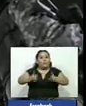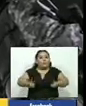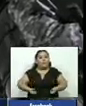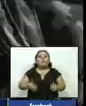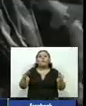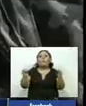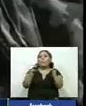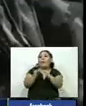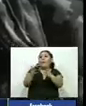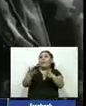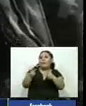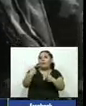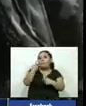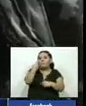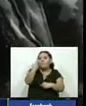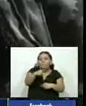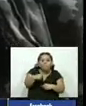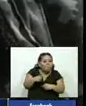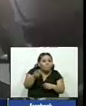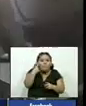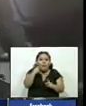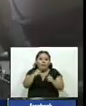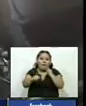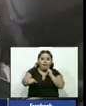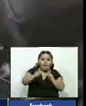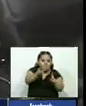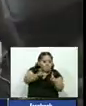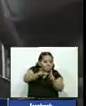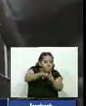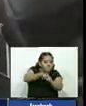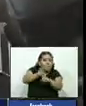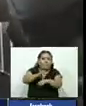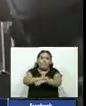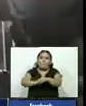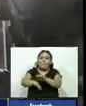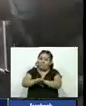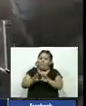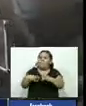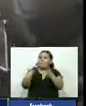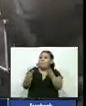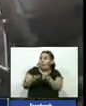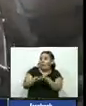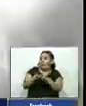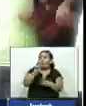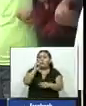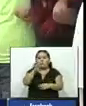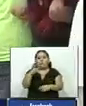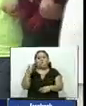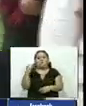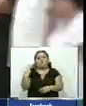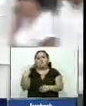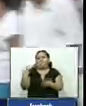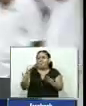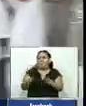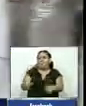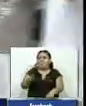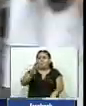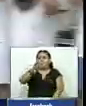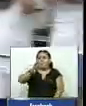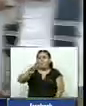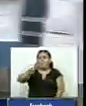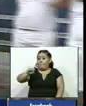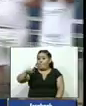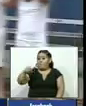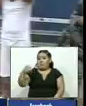también se busca la detención de los principales cabecillas de estructuras criminales de acuerdo al titular ya se reportan más de 20.000